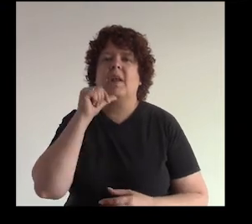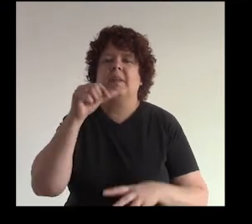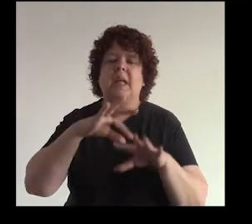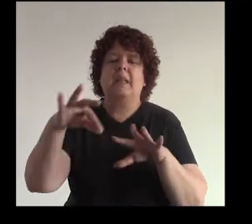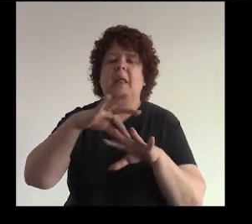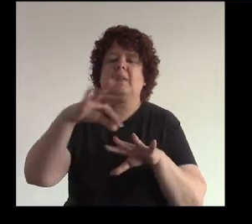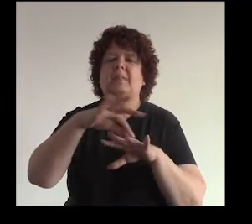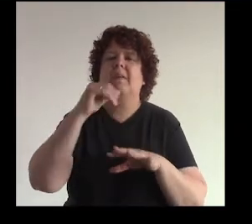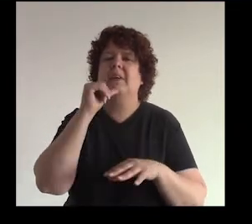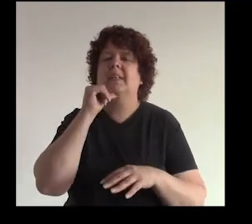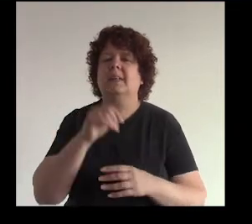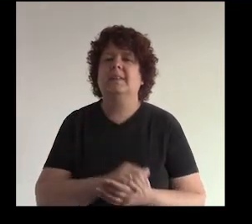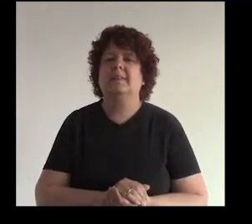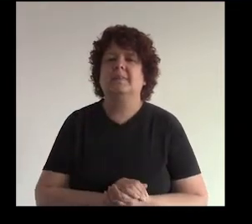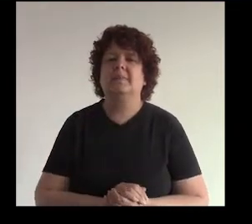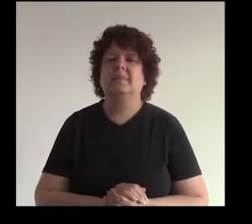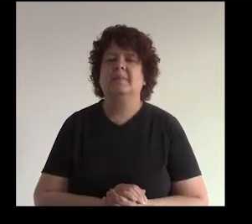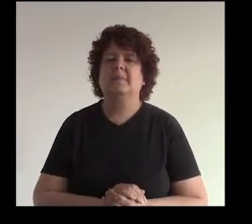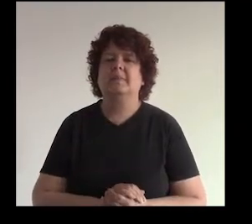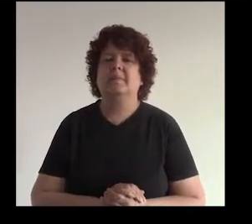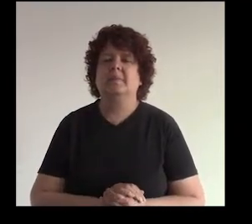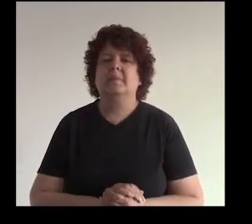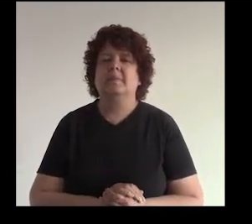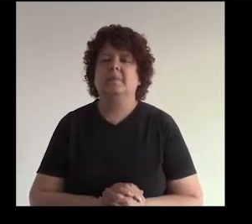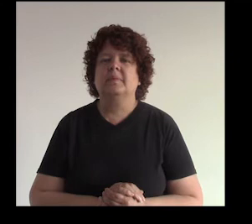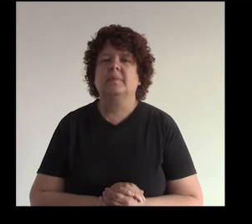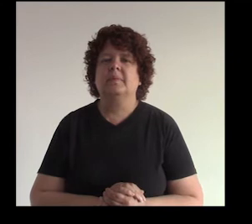faltar nos van a faltar dos tres cuatro cinco